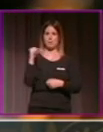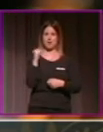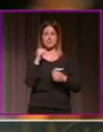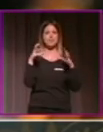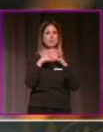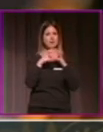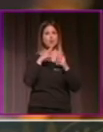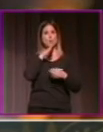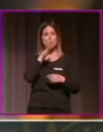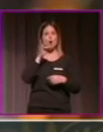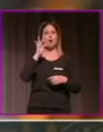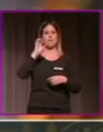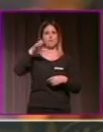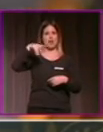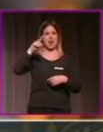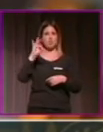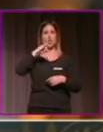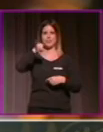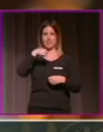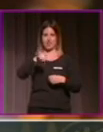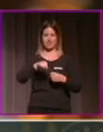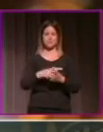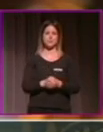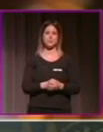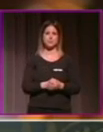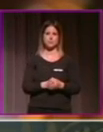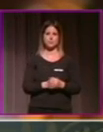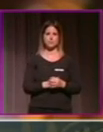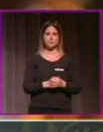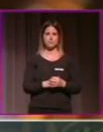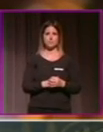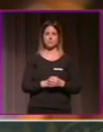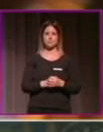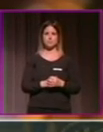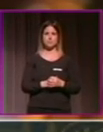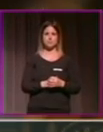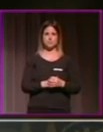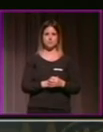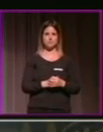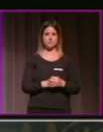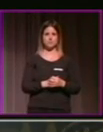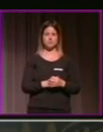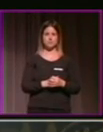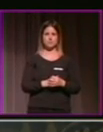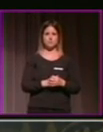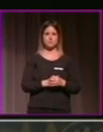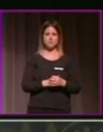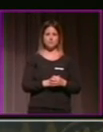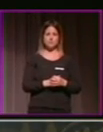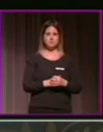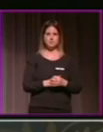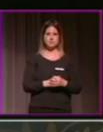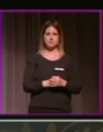Se nombró a Fernando y ahí no se supo reaccionar. Luego acordaron lo que vino. Un decreto del arzobispao de Sevilla,